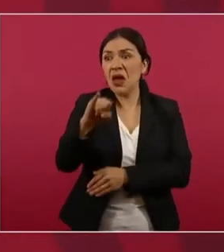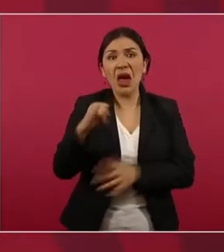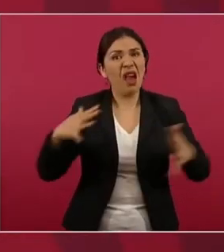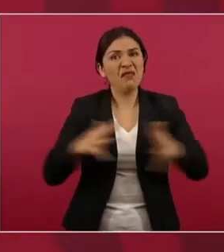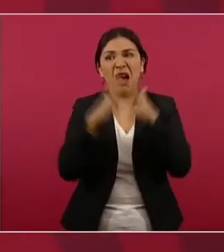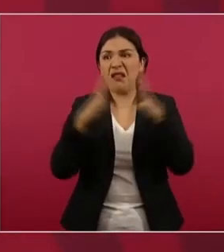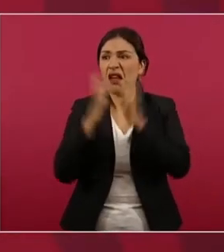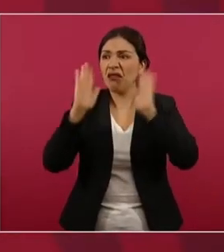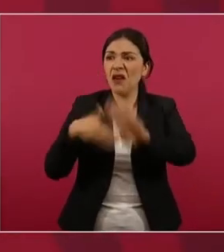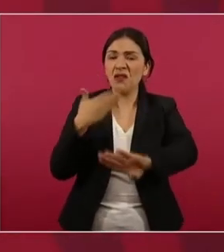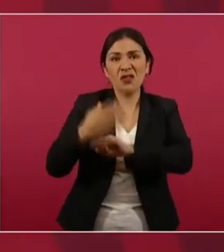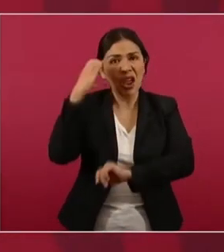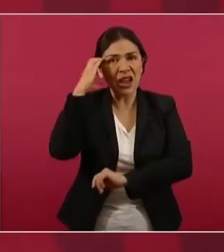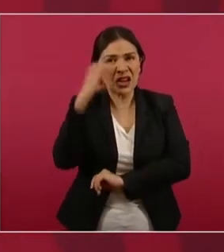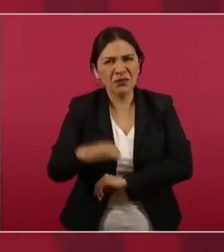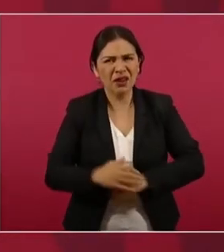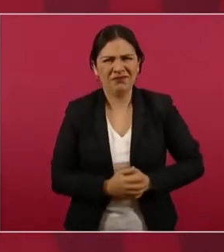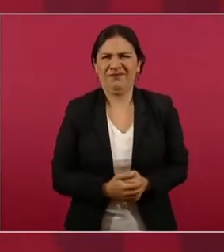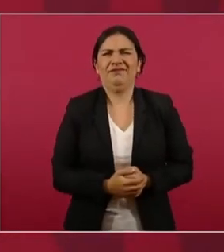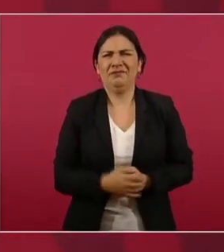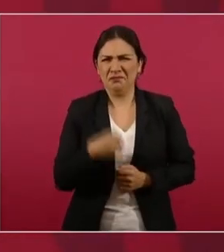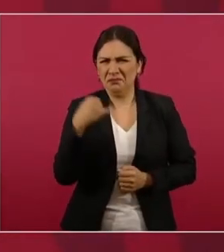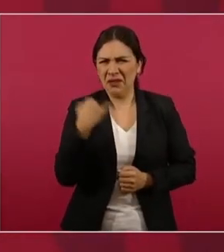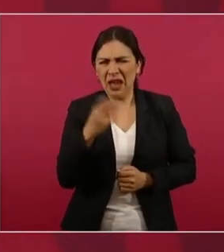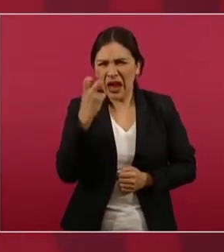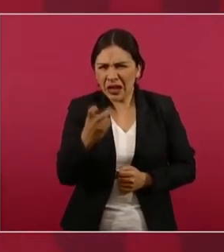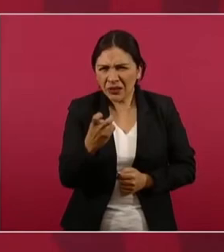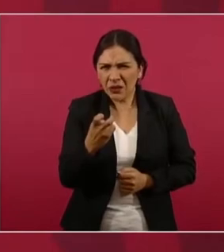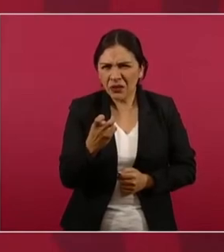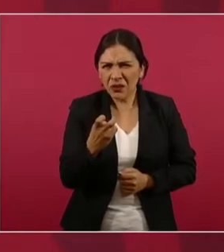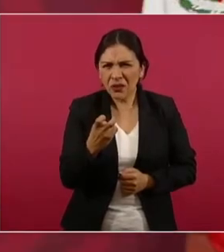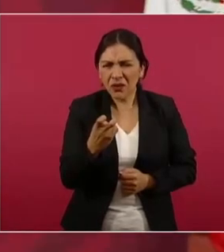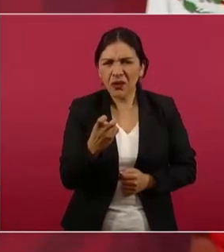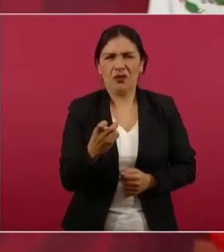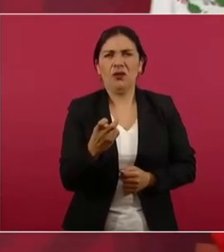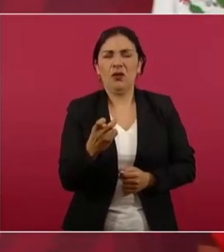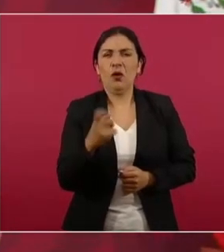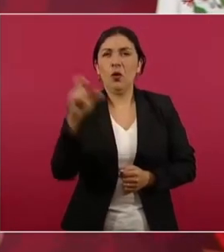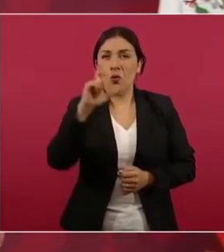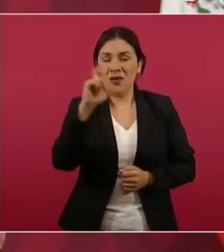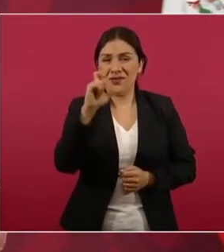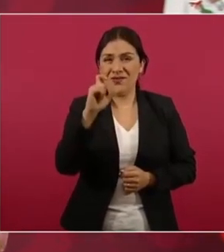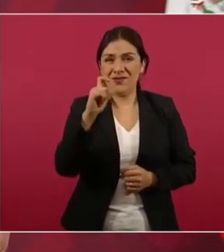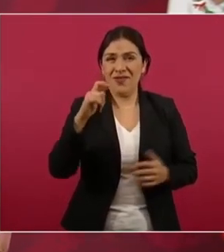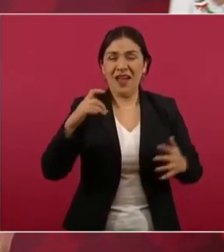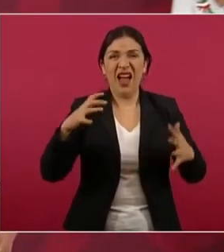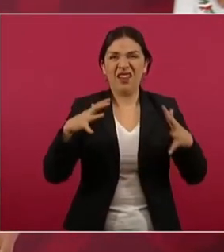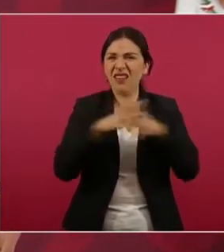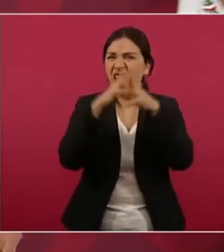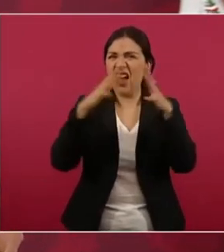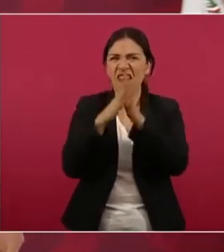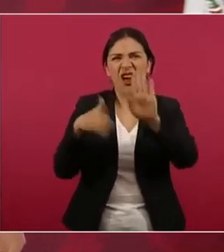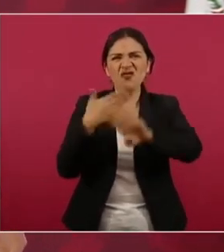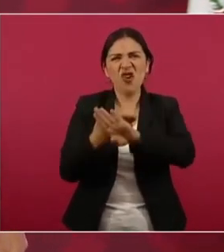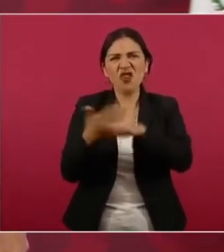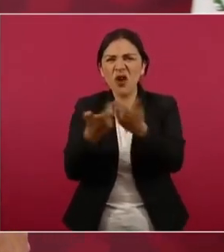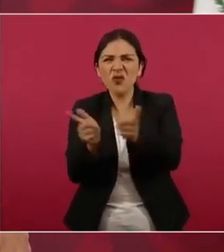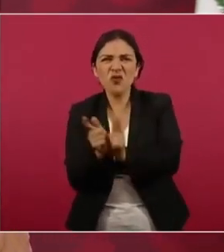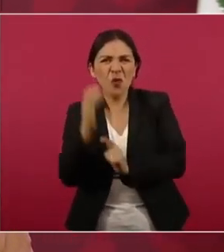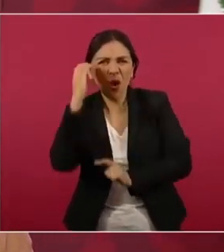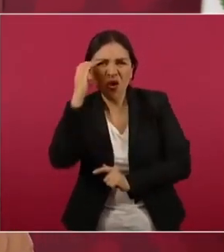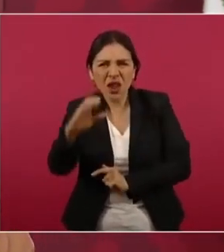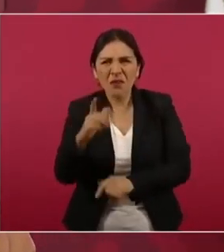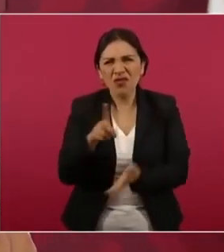conozco, antes de que se declarara la guerra al narcotráfico, un